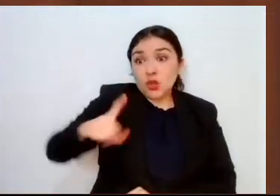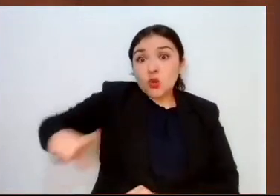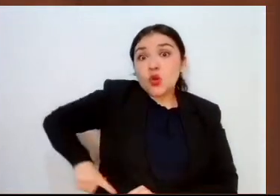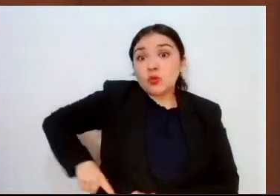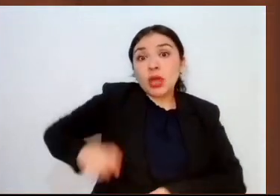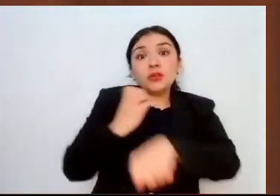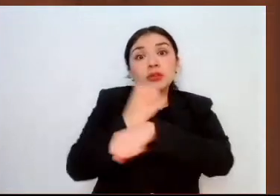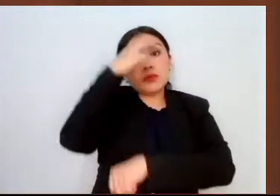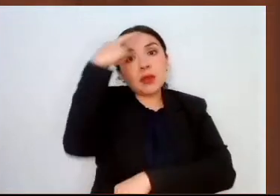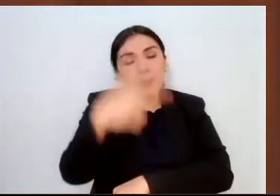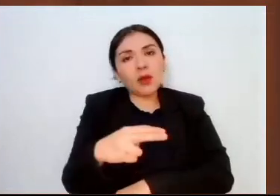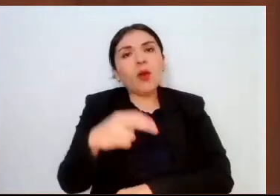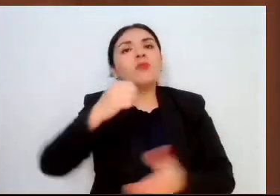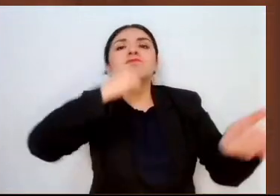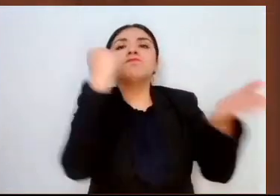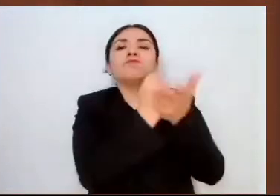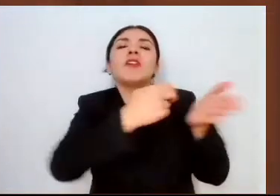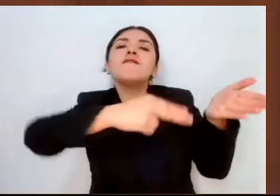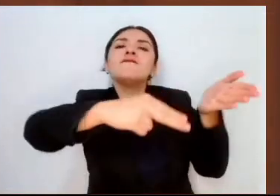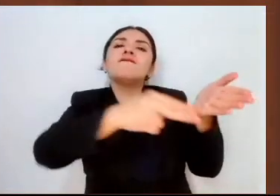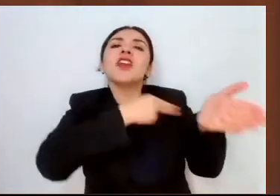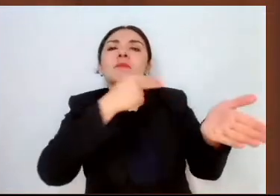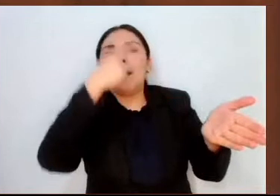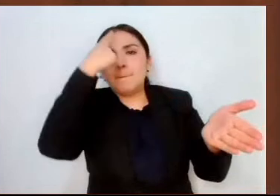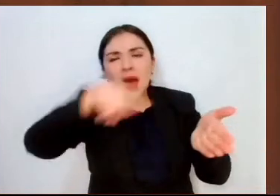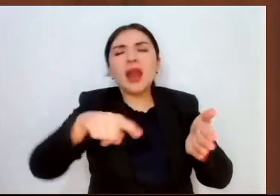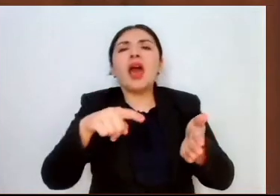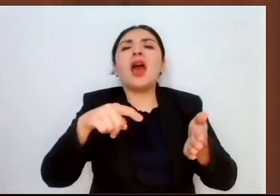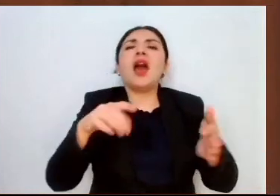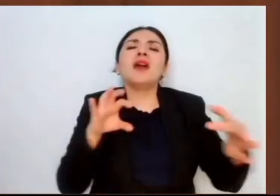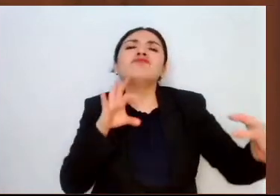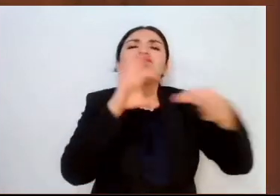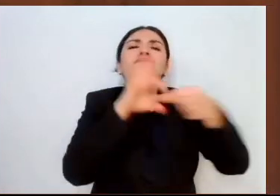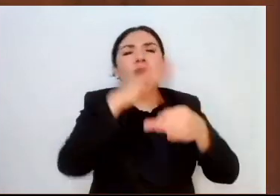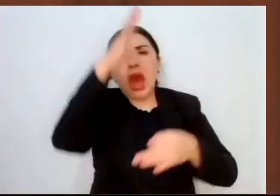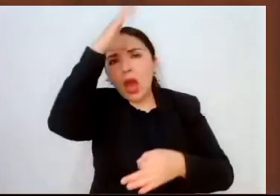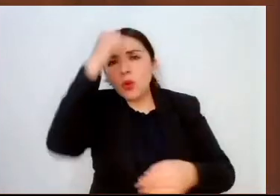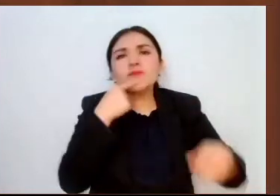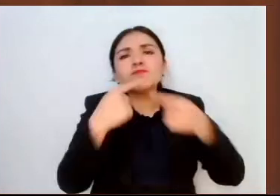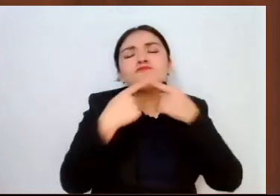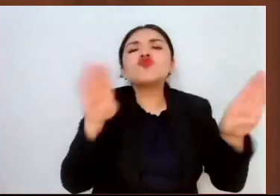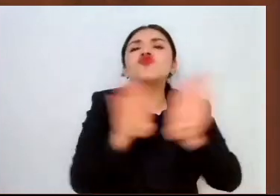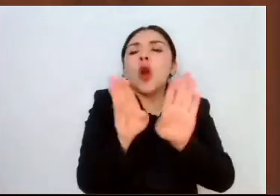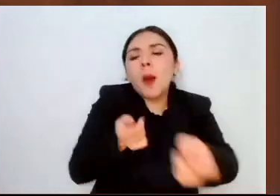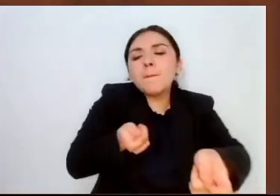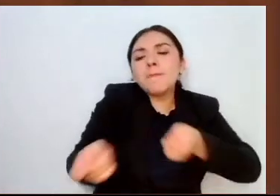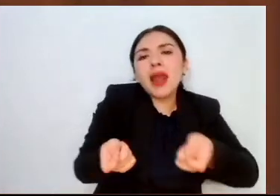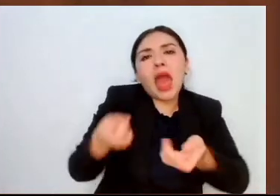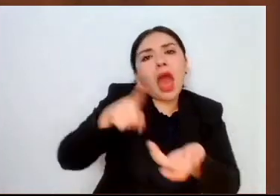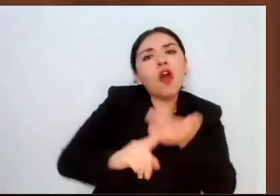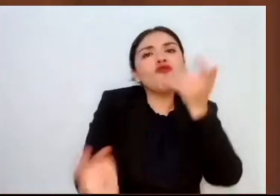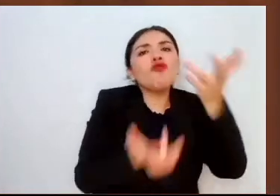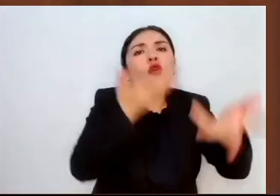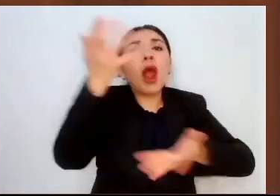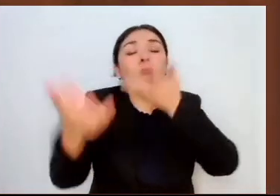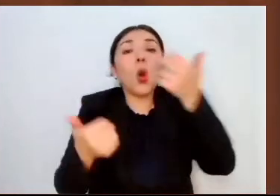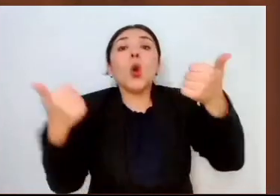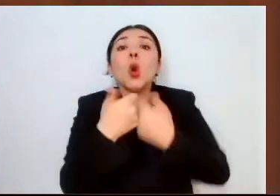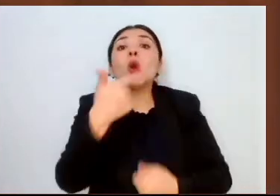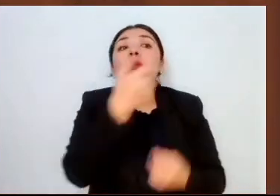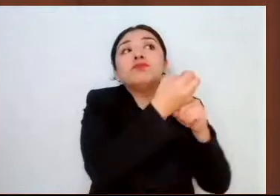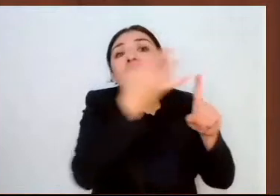México signó el convenio de coordinación interestatal de manejo del fuego con siete entidades federativas,